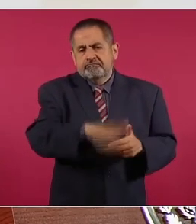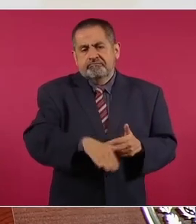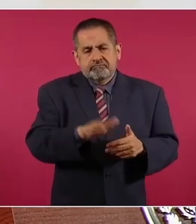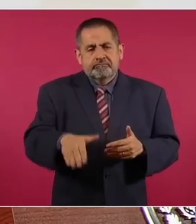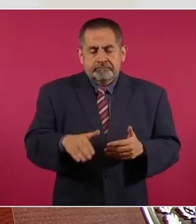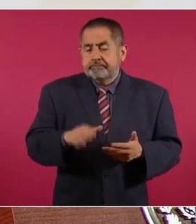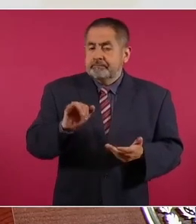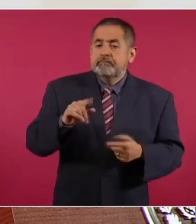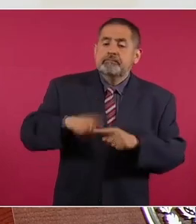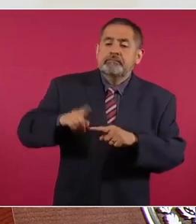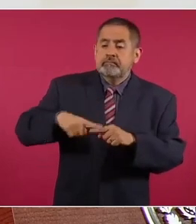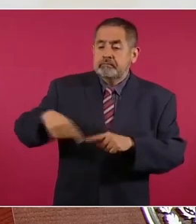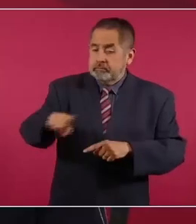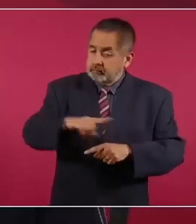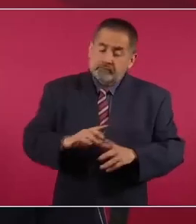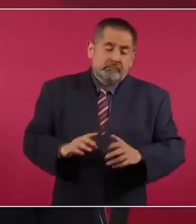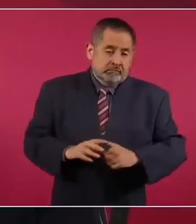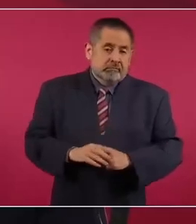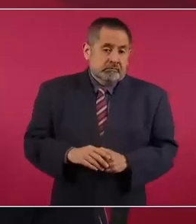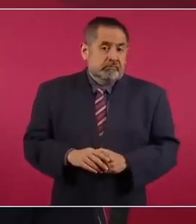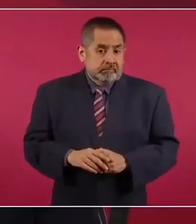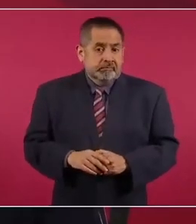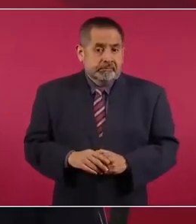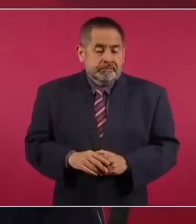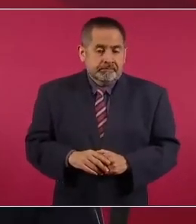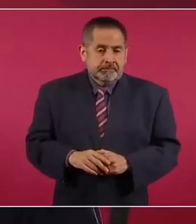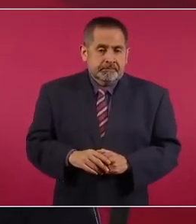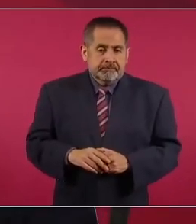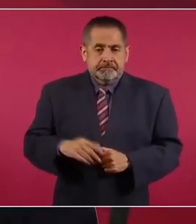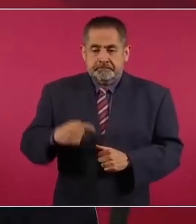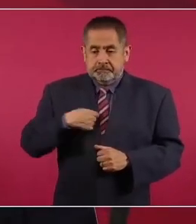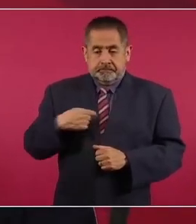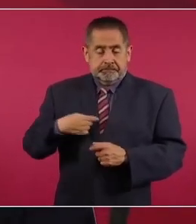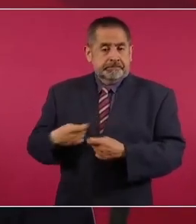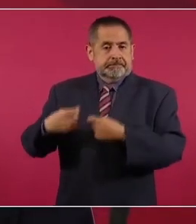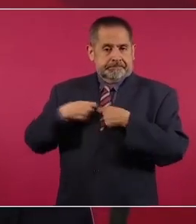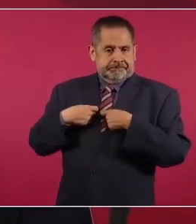Y había, cuando llegamos al gobierno,